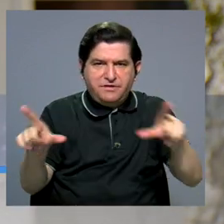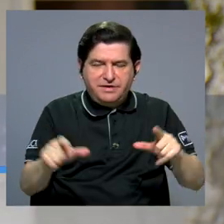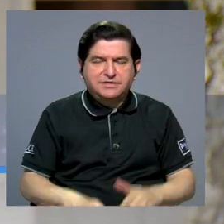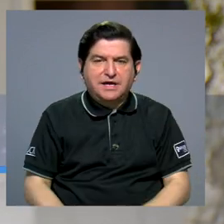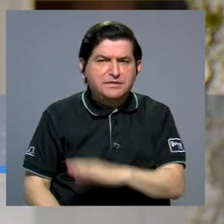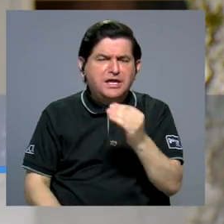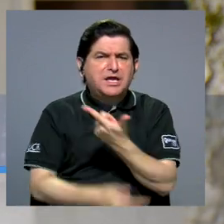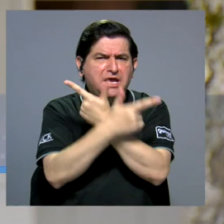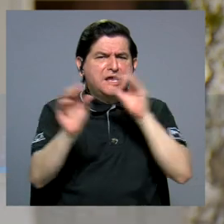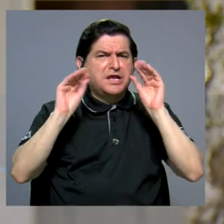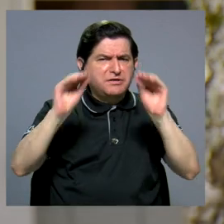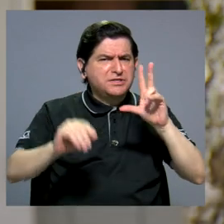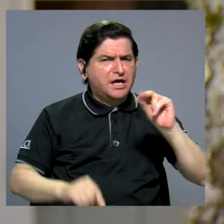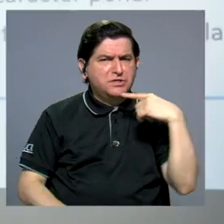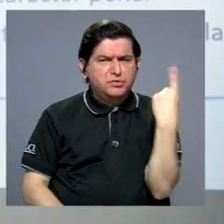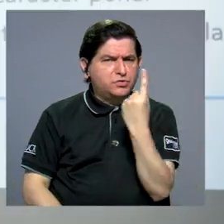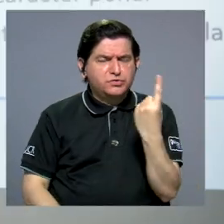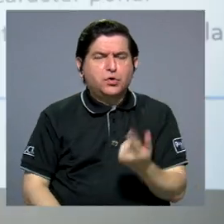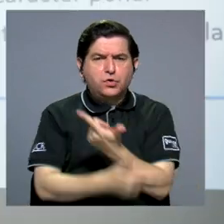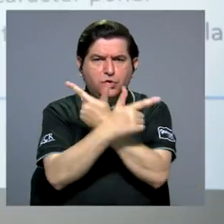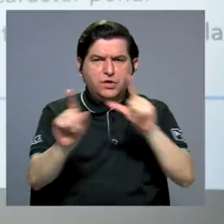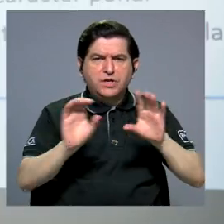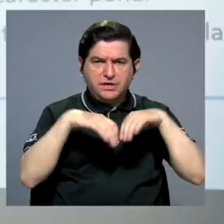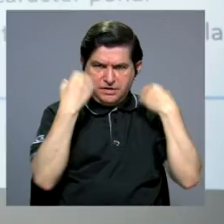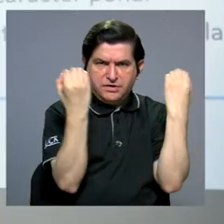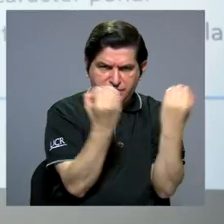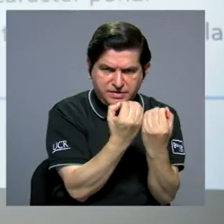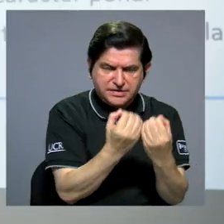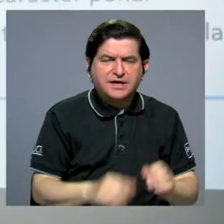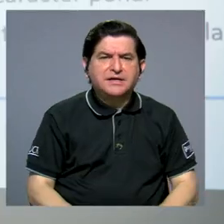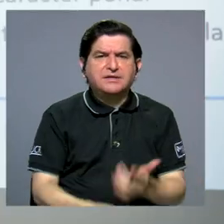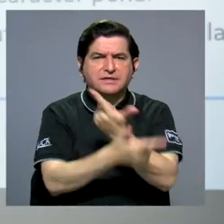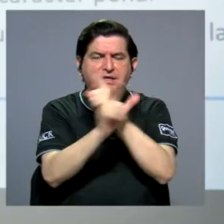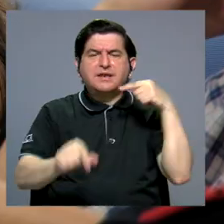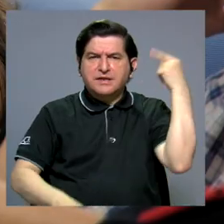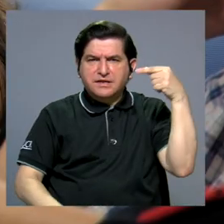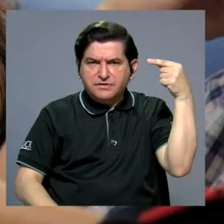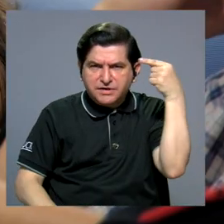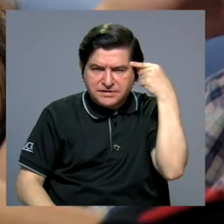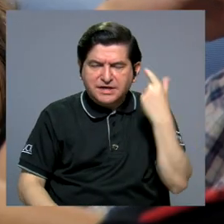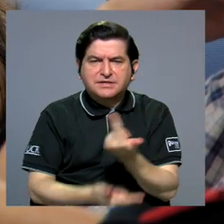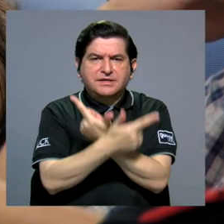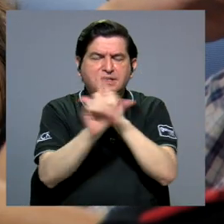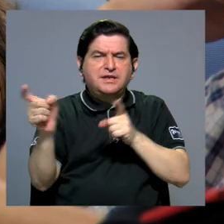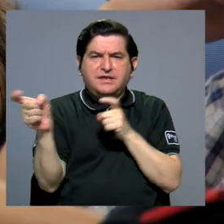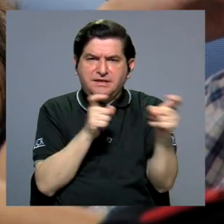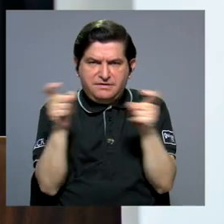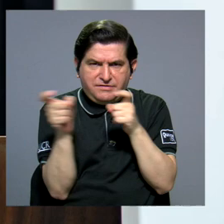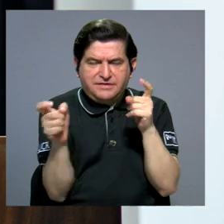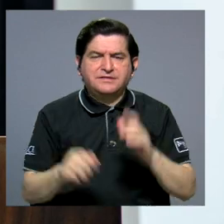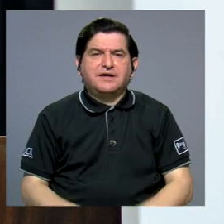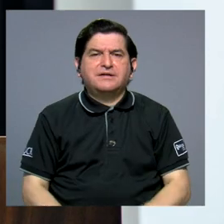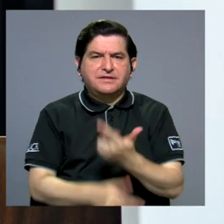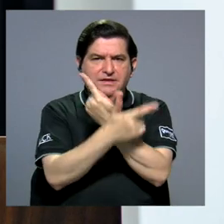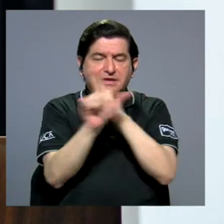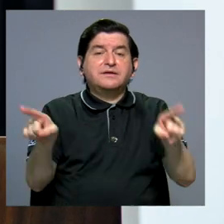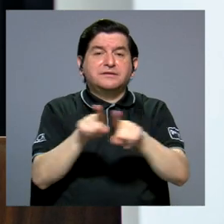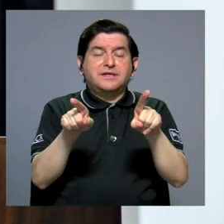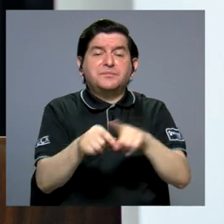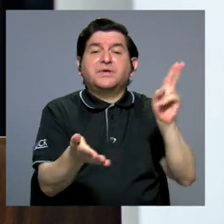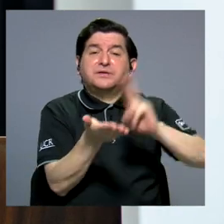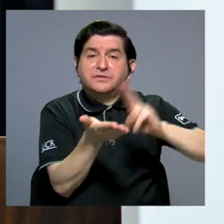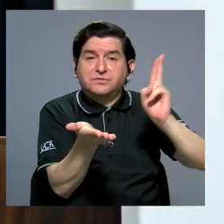haya libertad. Y no solamente la libertad de cátedra, sino que es libertad de organización, la libertad de gobierno, la libertad de administración,